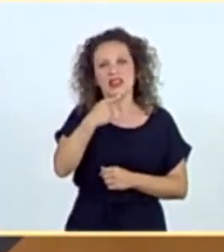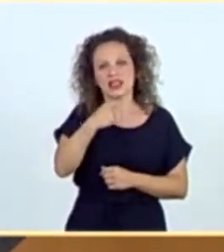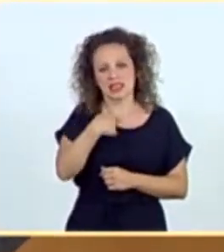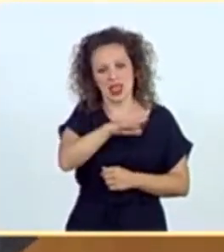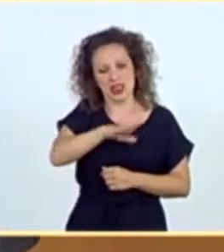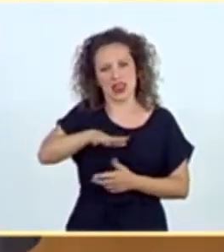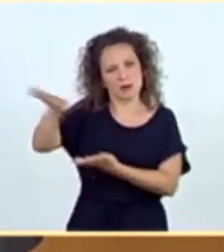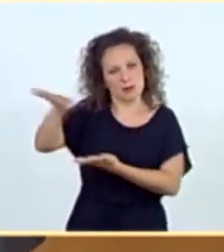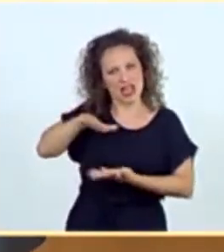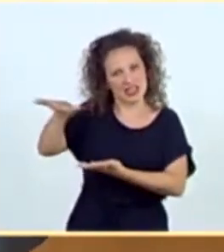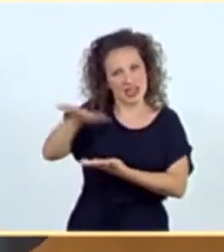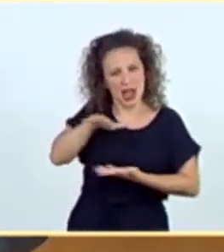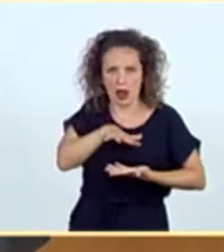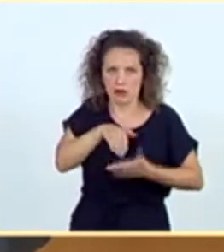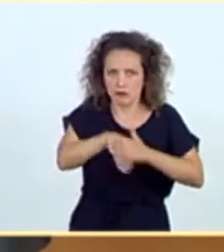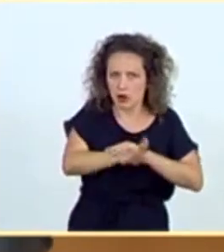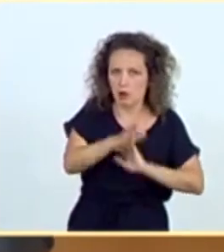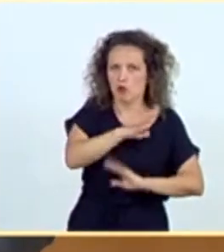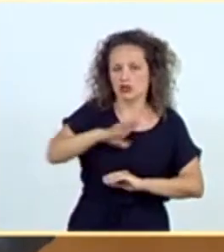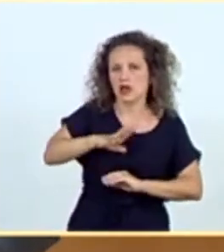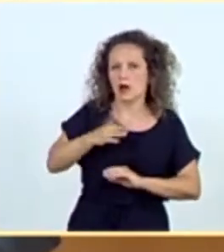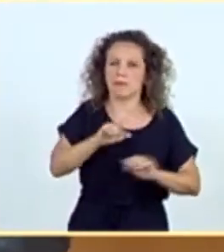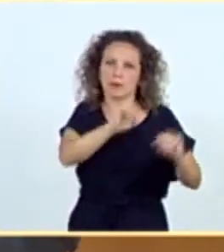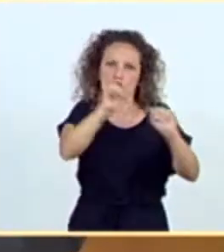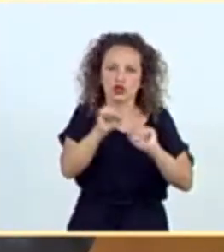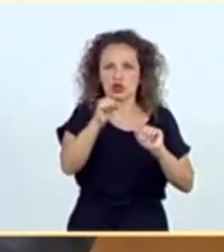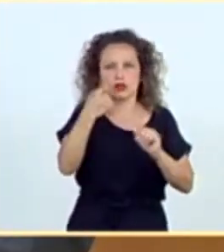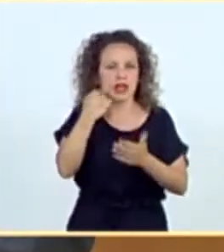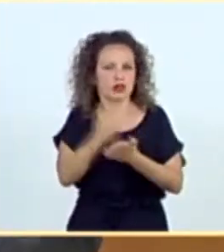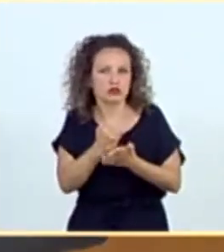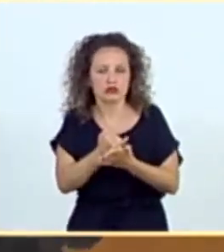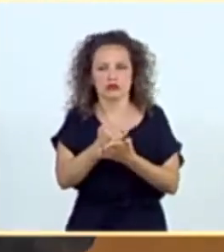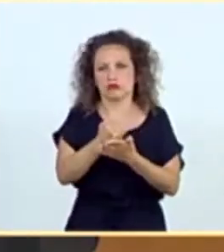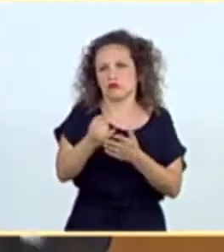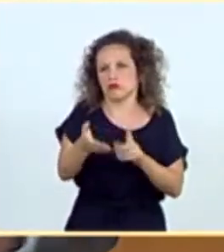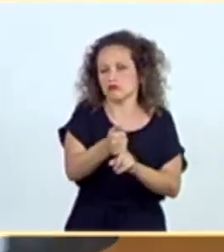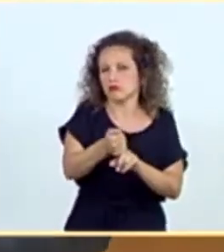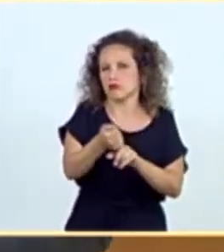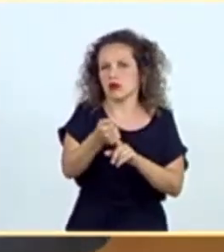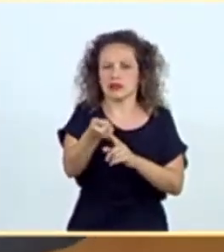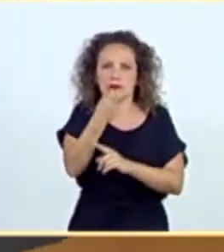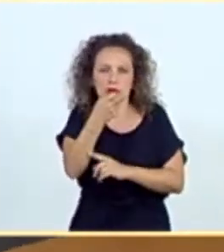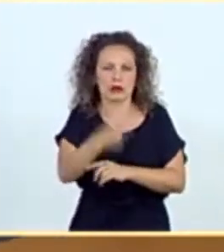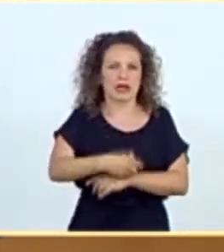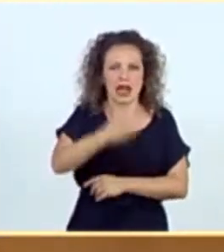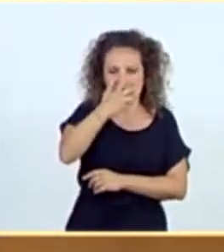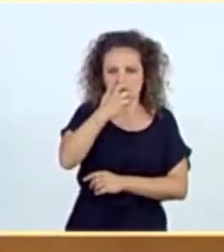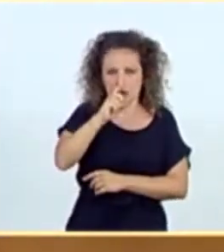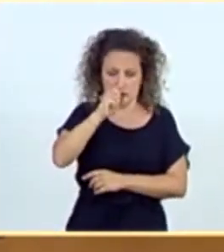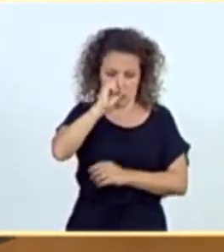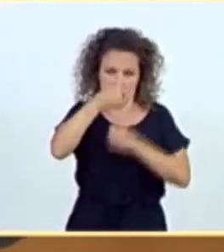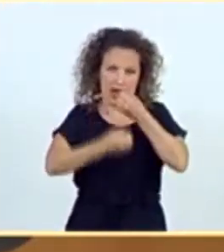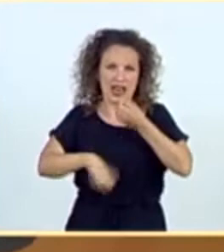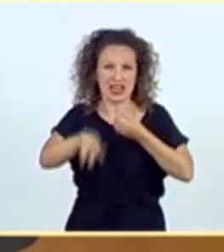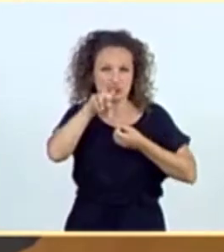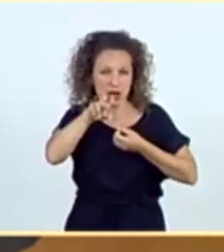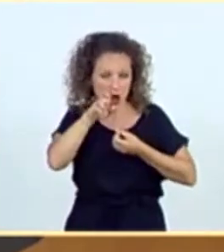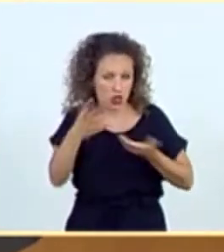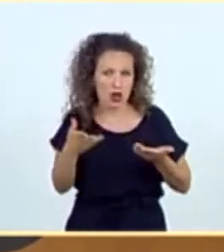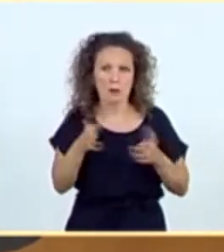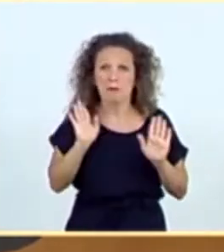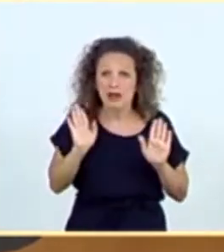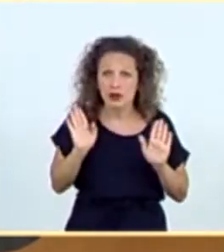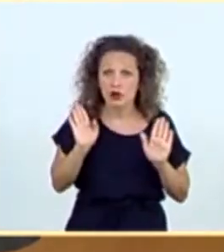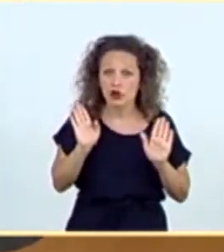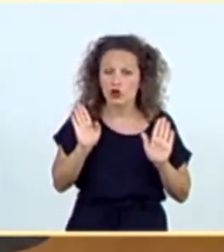y suministros estratégicos, tanto de protección, de diagnóstico, terapéutico, fármaco, respiradores, etcétera. Pero no podemos depender,